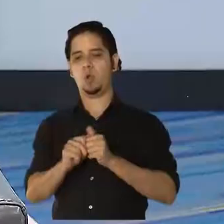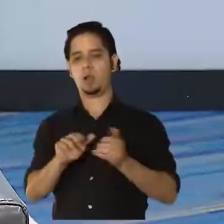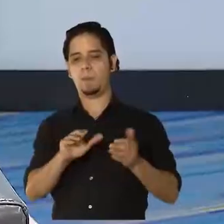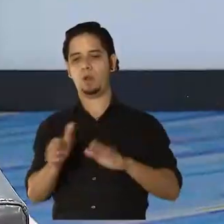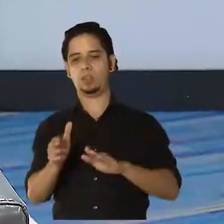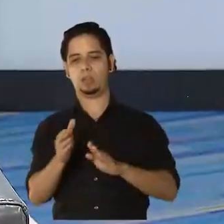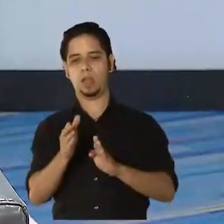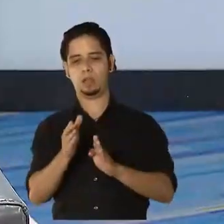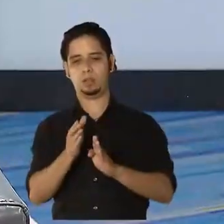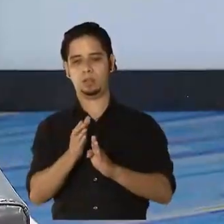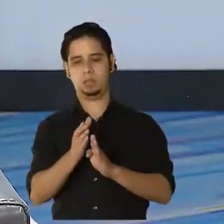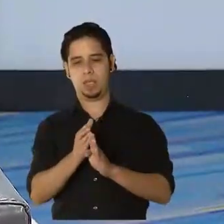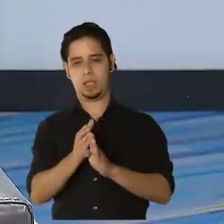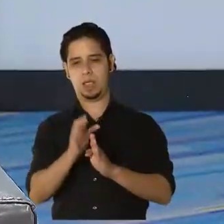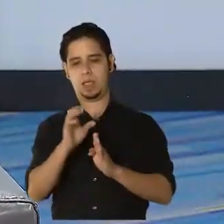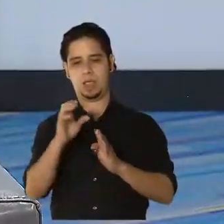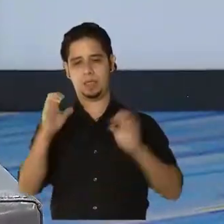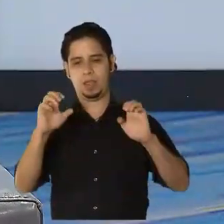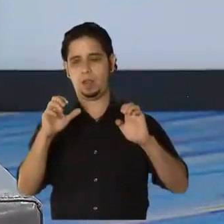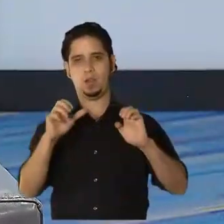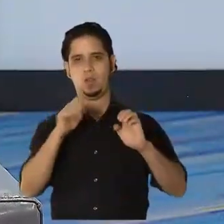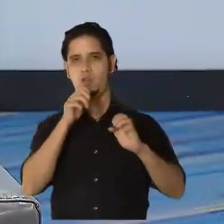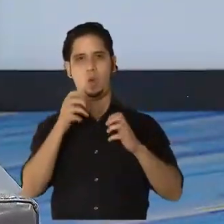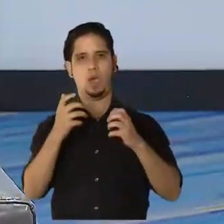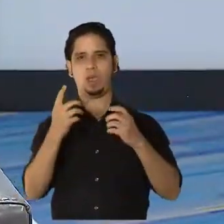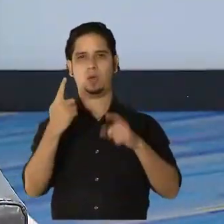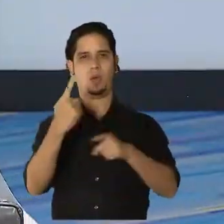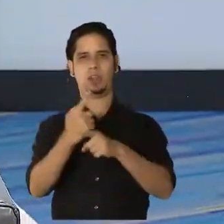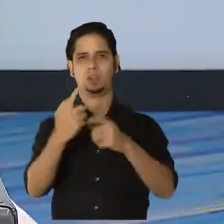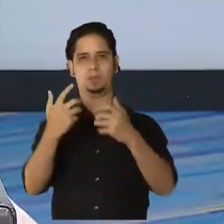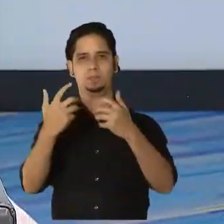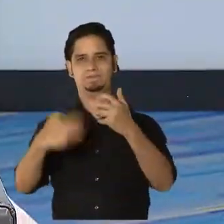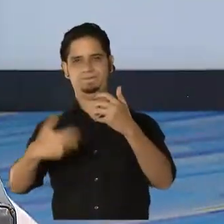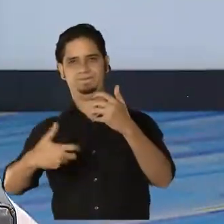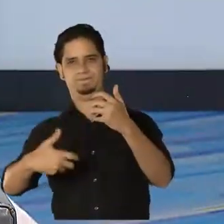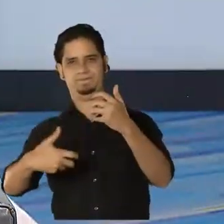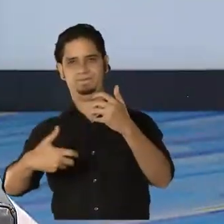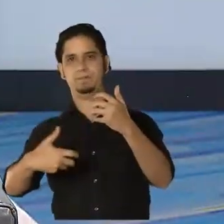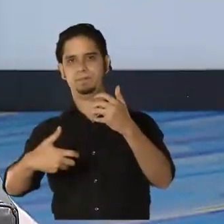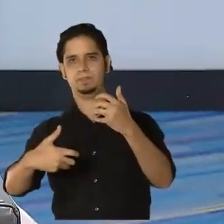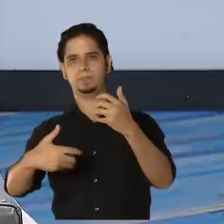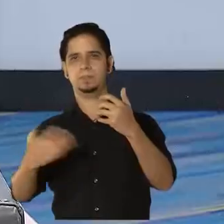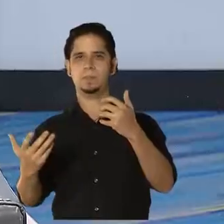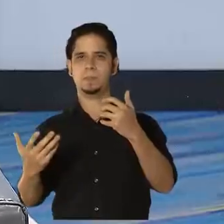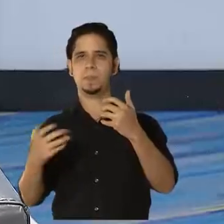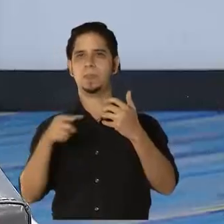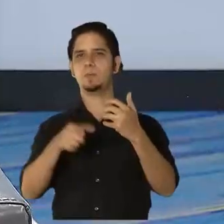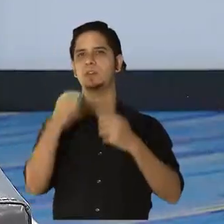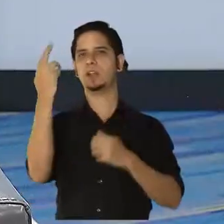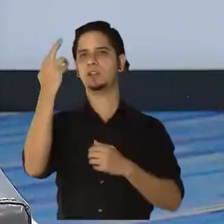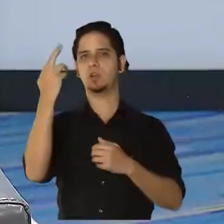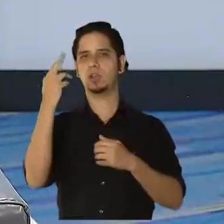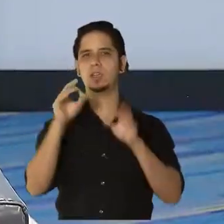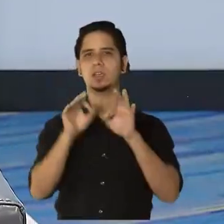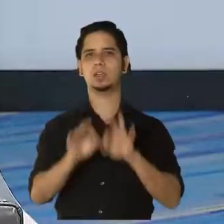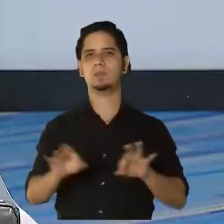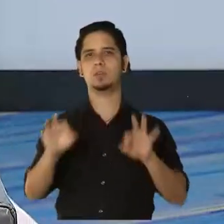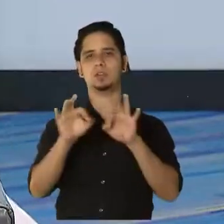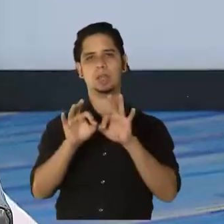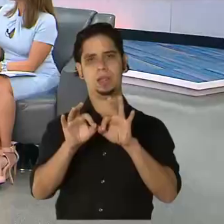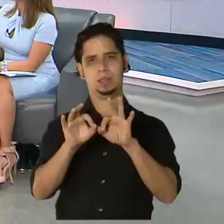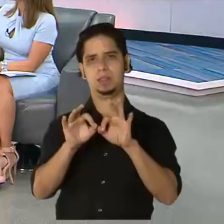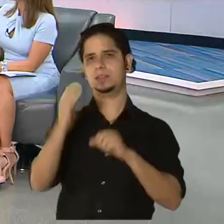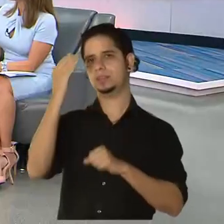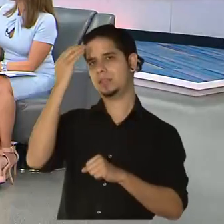mortalidad de enero, no sería un análisis apropiado. Así que en ese sentido todavía nos falta más tiempo